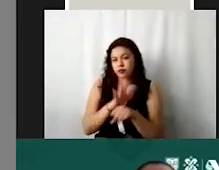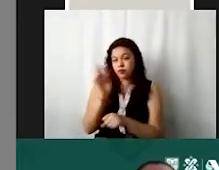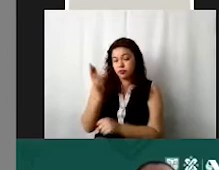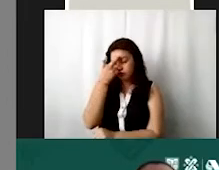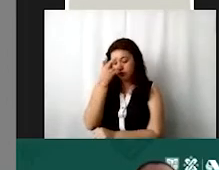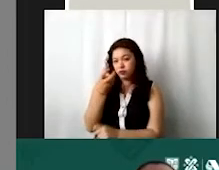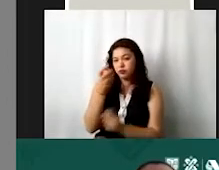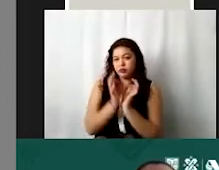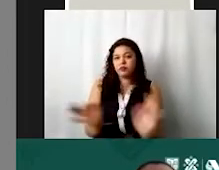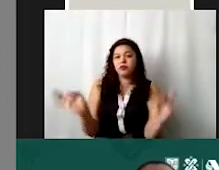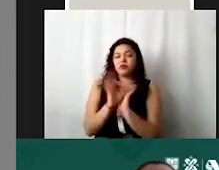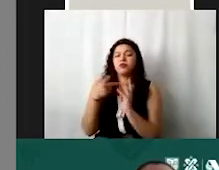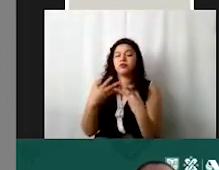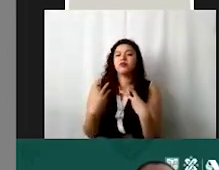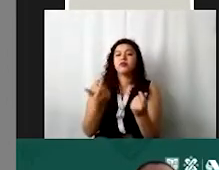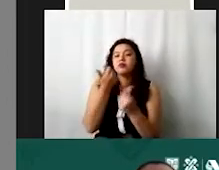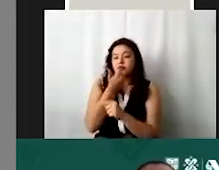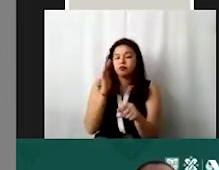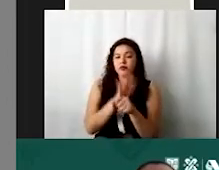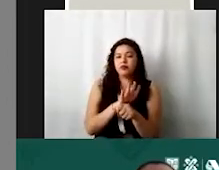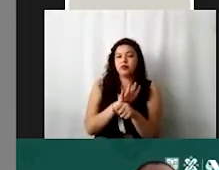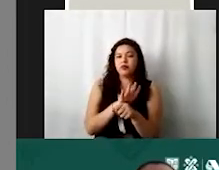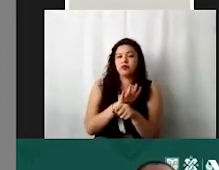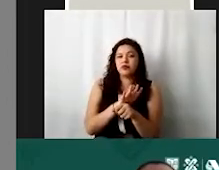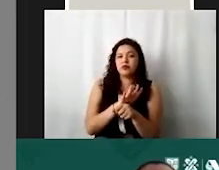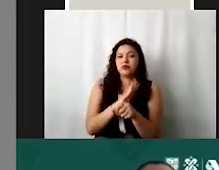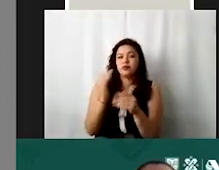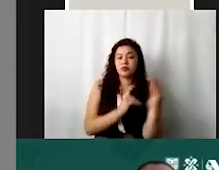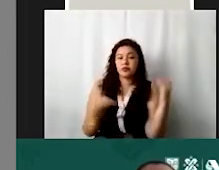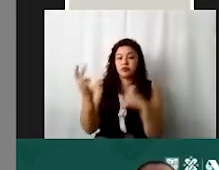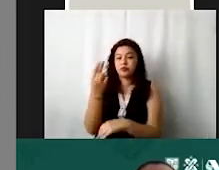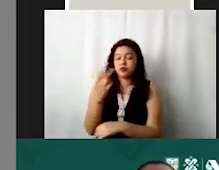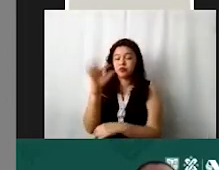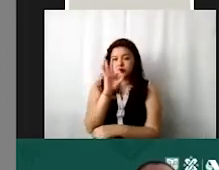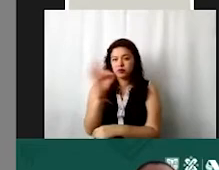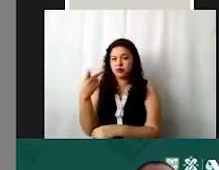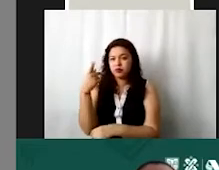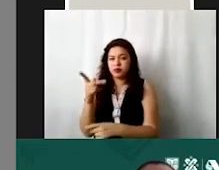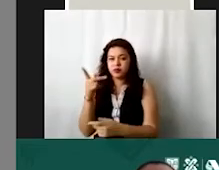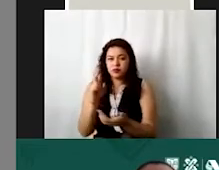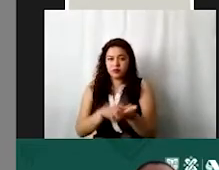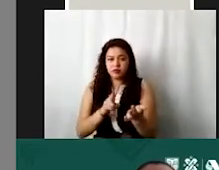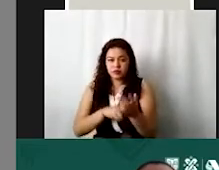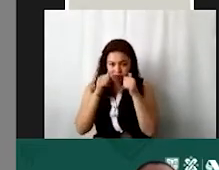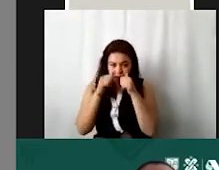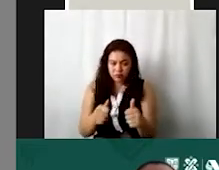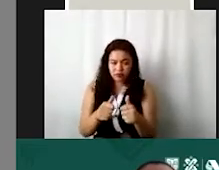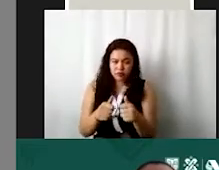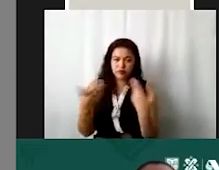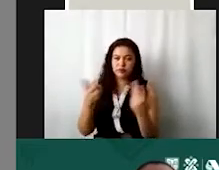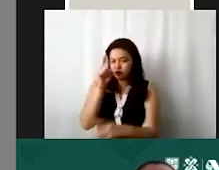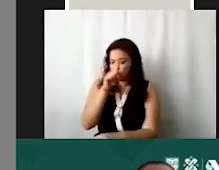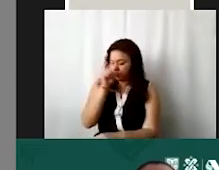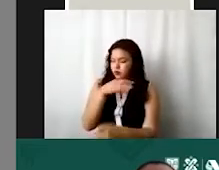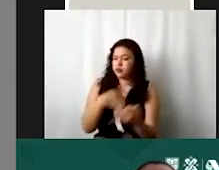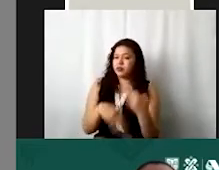importante que sus gastos de administración no sean superiores al 25% del costo asistencial entonces pues se recomienda que todos